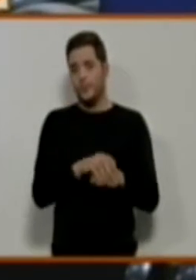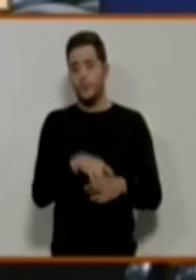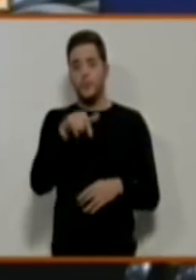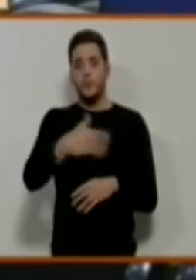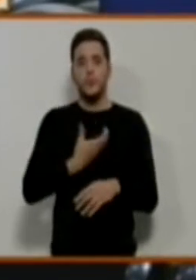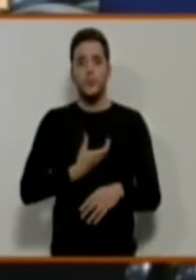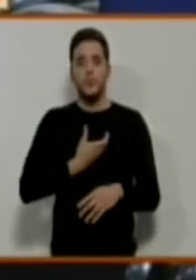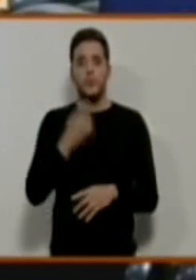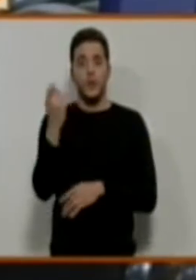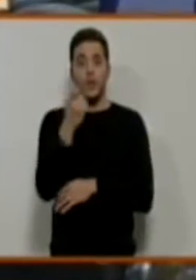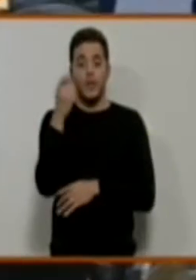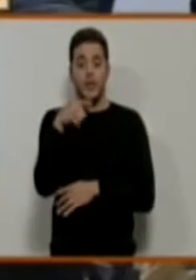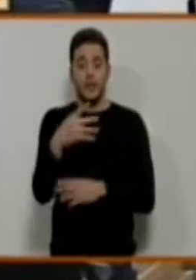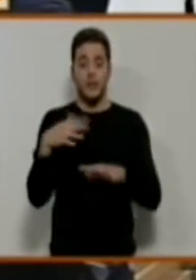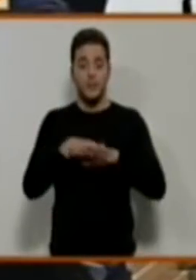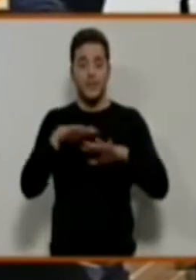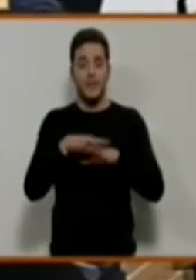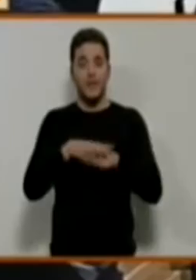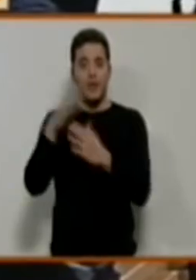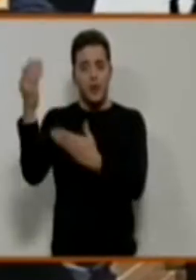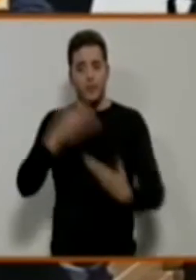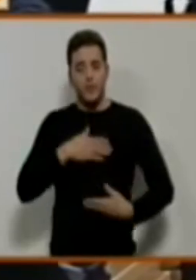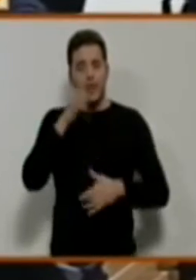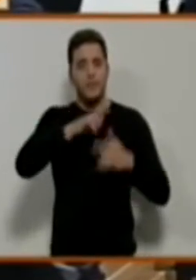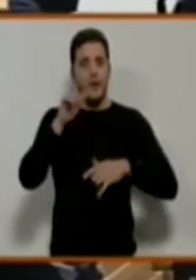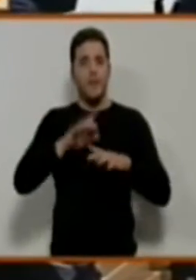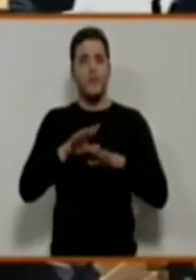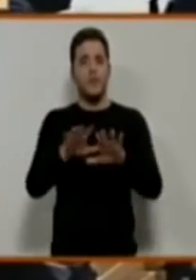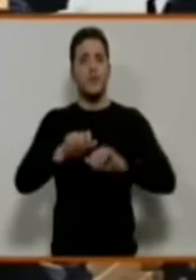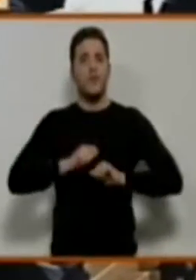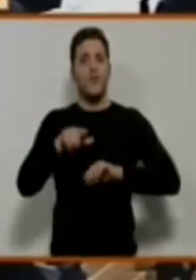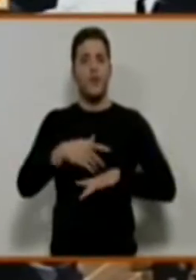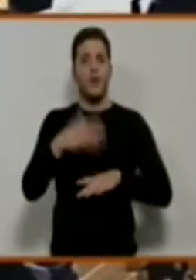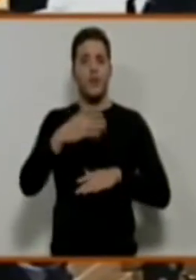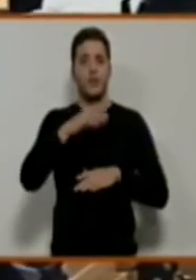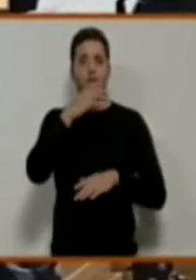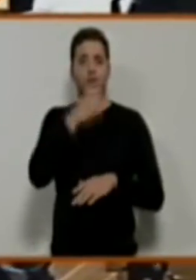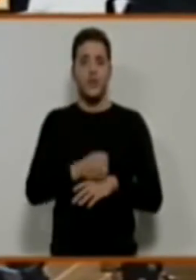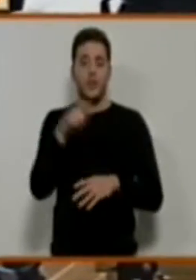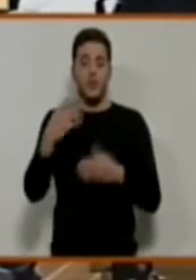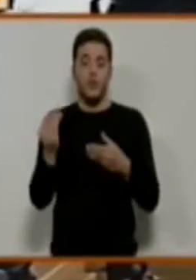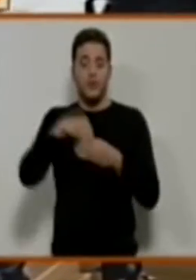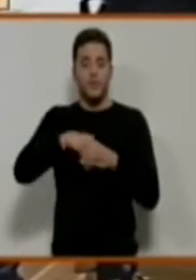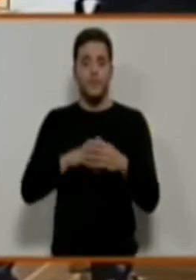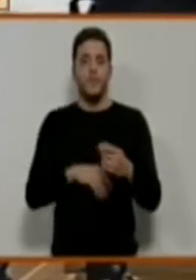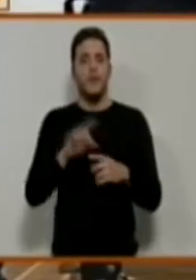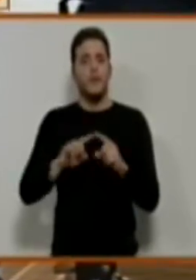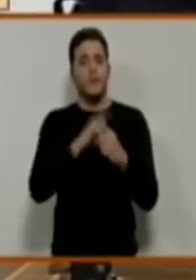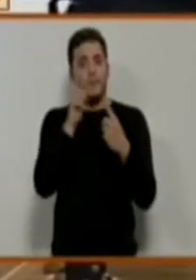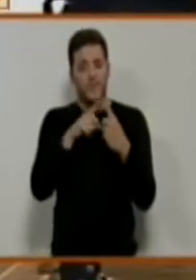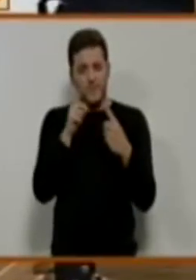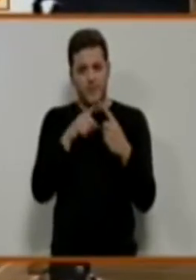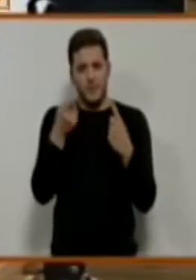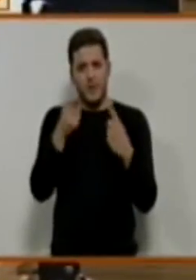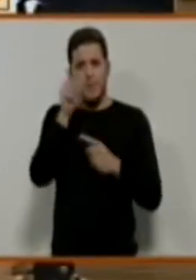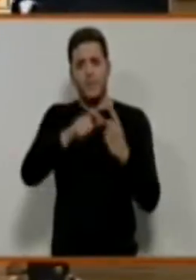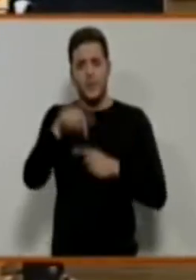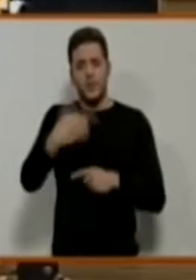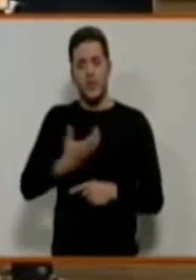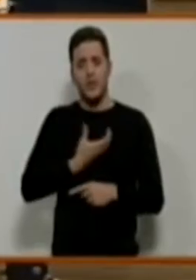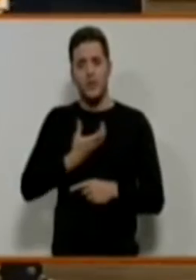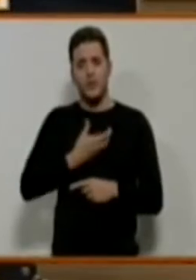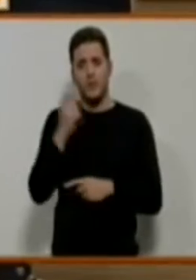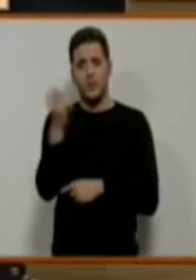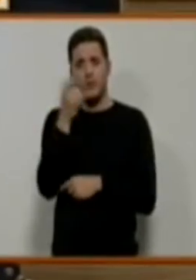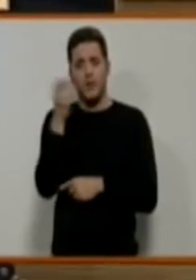pertenece a la red de ciudades de acogida para refugiados sirios. Primera, «¿Cuántos refugiados en número absoluto ha acogido el Ayuntamiento de Ciudad Real